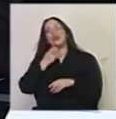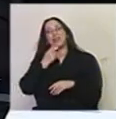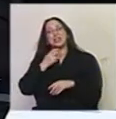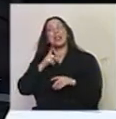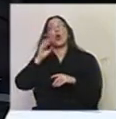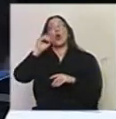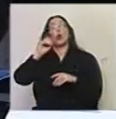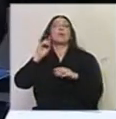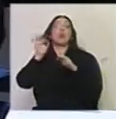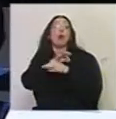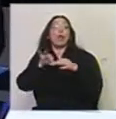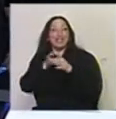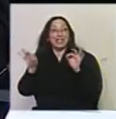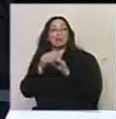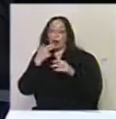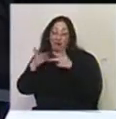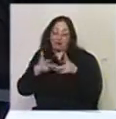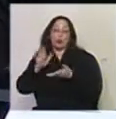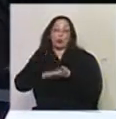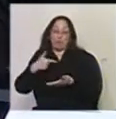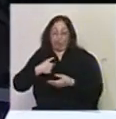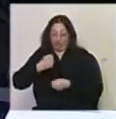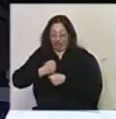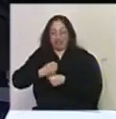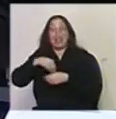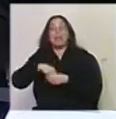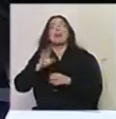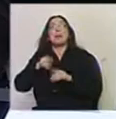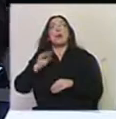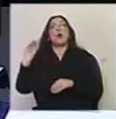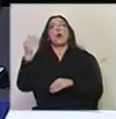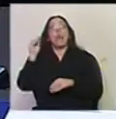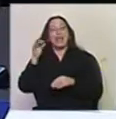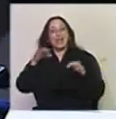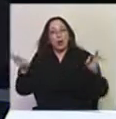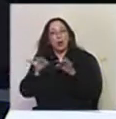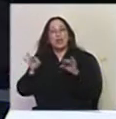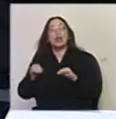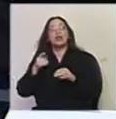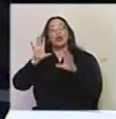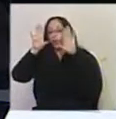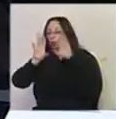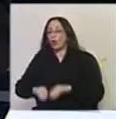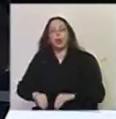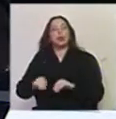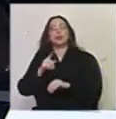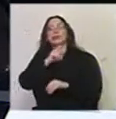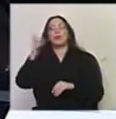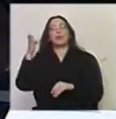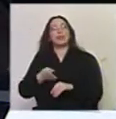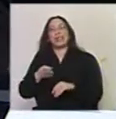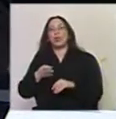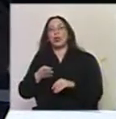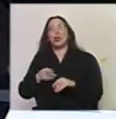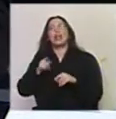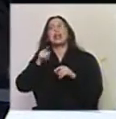Osodre, por ejemplo, te hablo particularmente de La Osodre, porque te puedo hablar de la Orquesta Juvenil también, que tiene todos los conciertos llenos y una propuesta